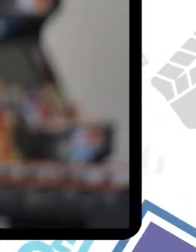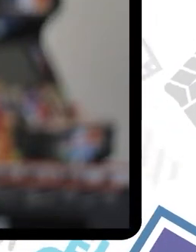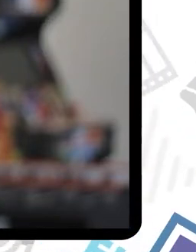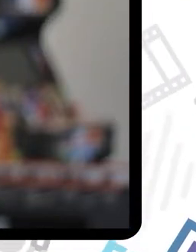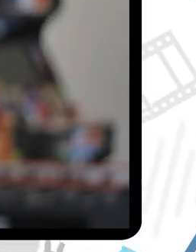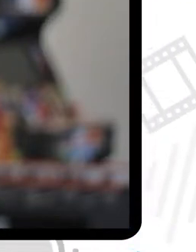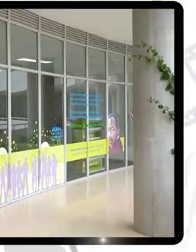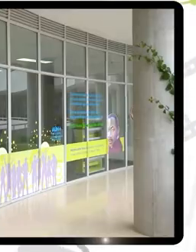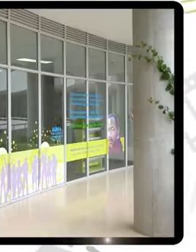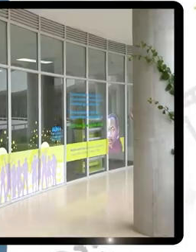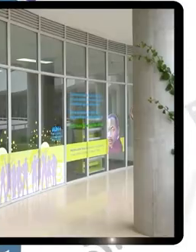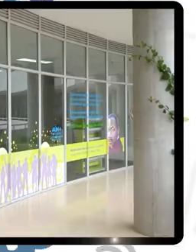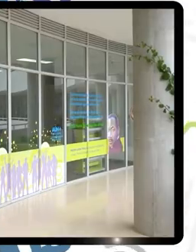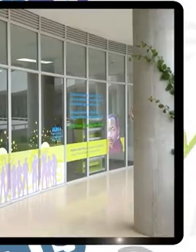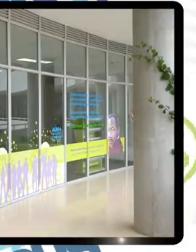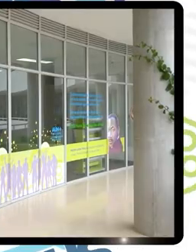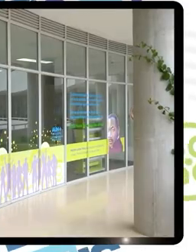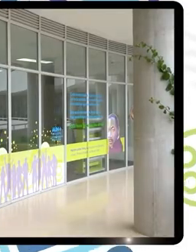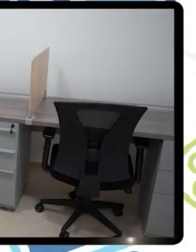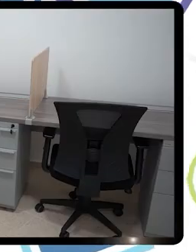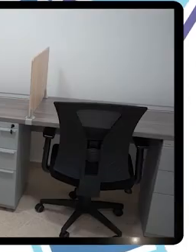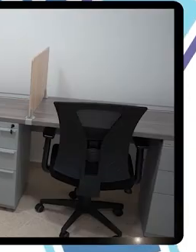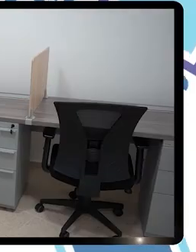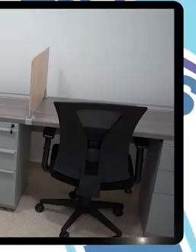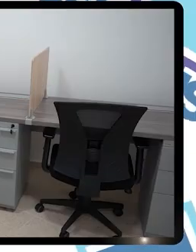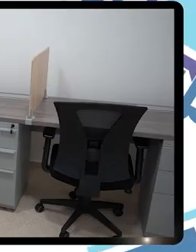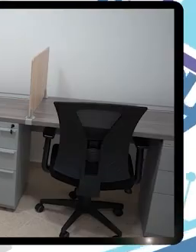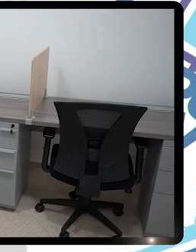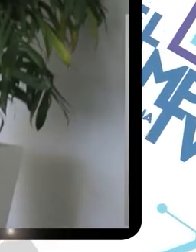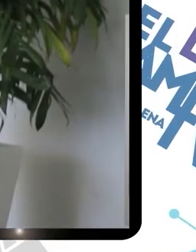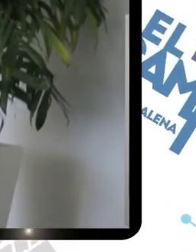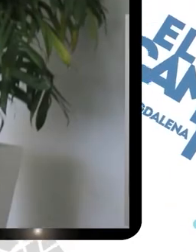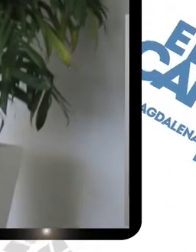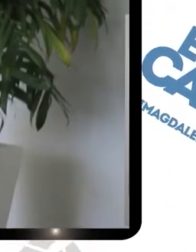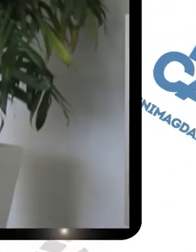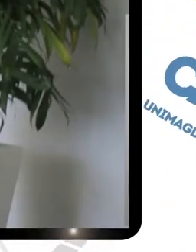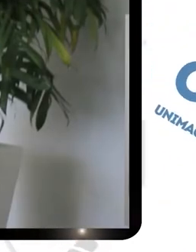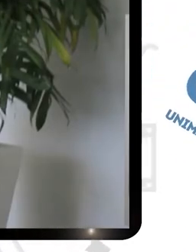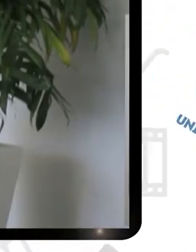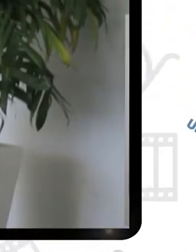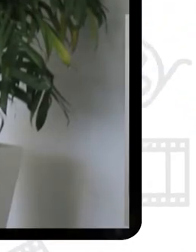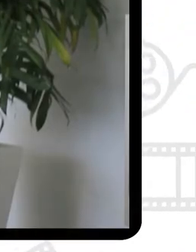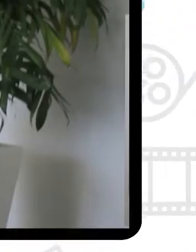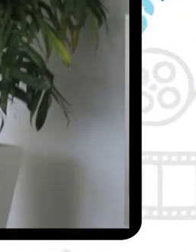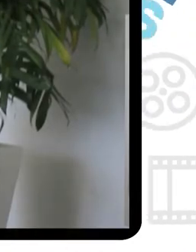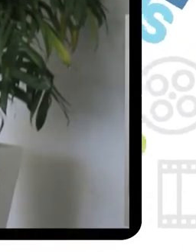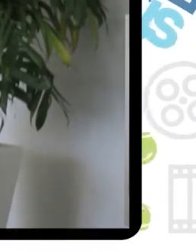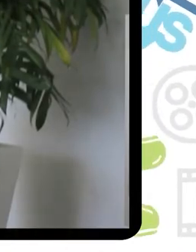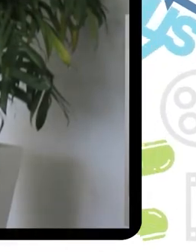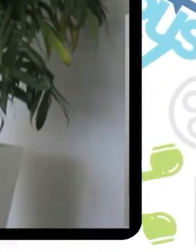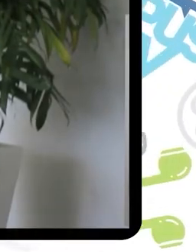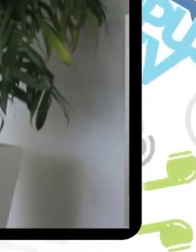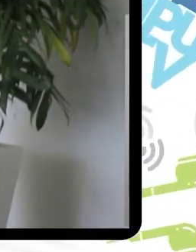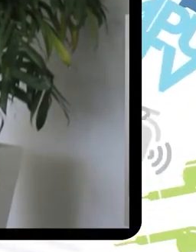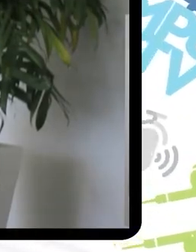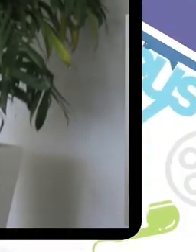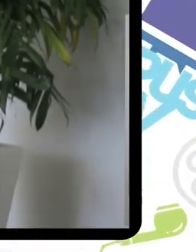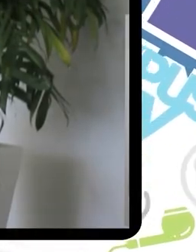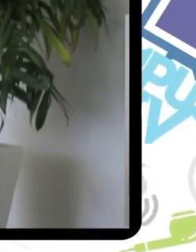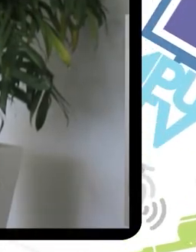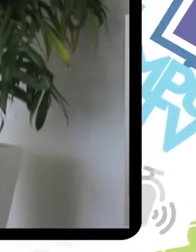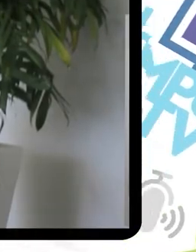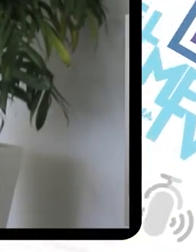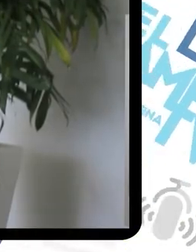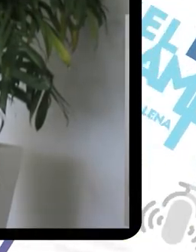Liderazgo Estudiantil recientemente entregado por el rector Pablo Vera Salazar El espacio de 150 metros cuadrados cuenta con